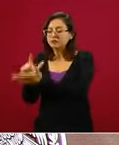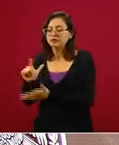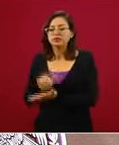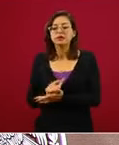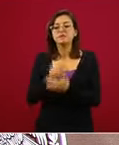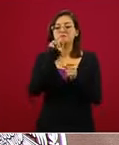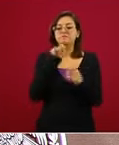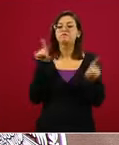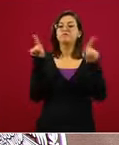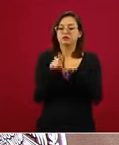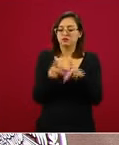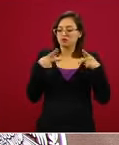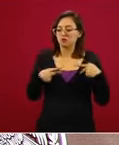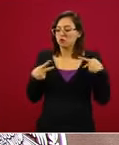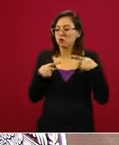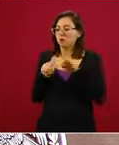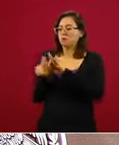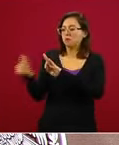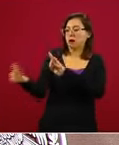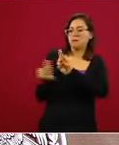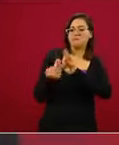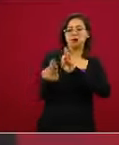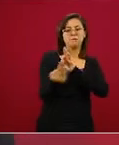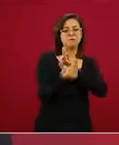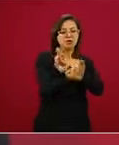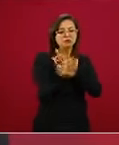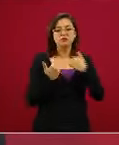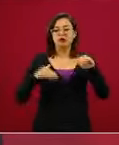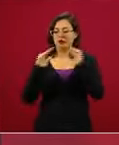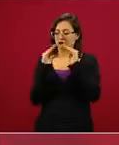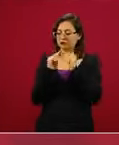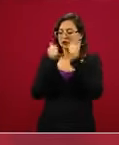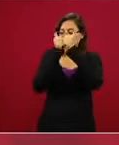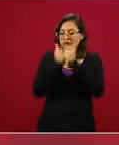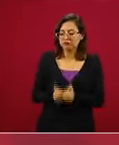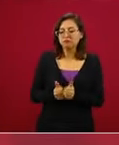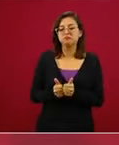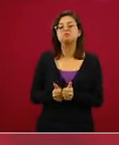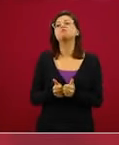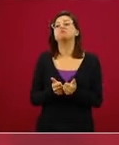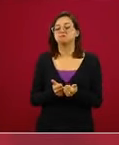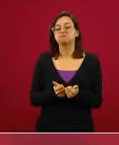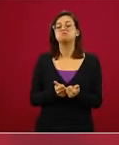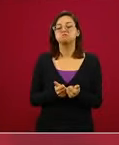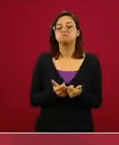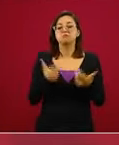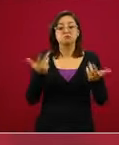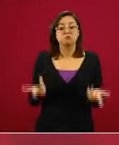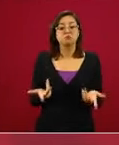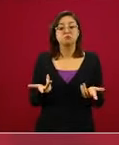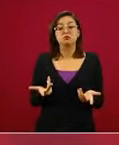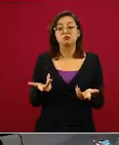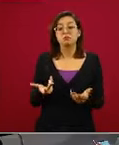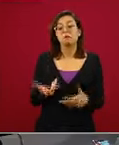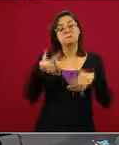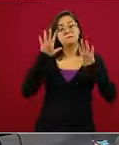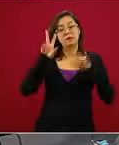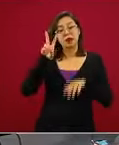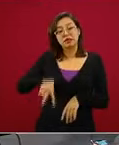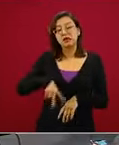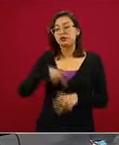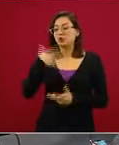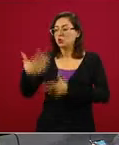en cuanto a distanciamiento social en cuanto a aislamiento en cuanto a quedarse en casa que ha sido de mucho respeto